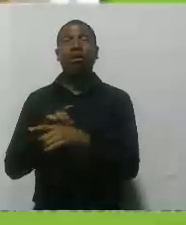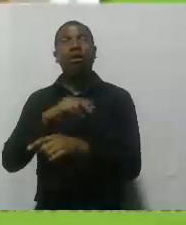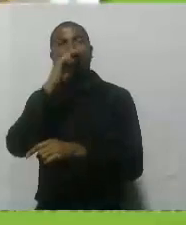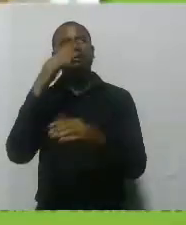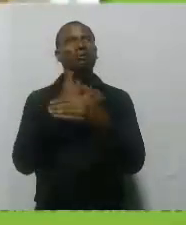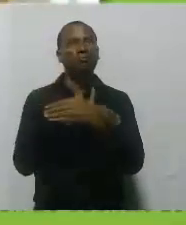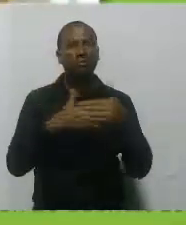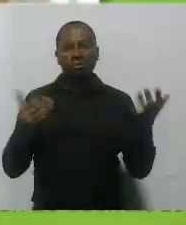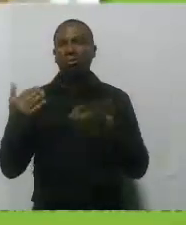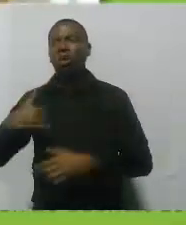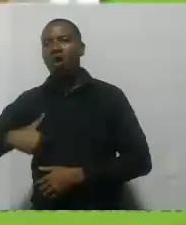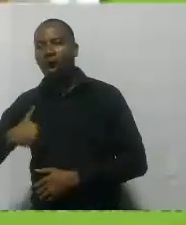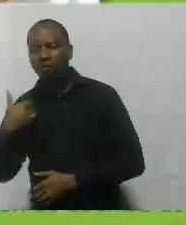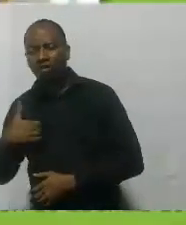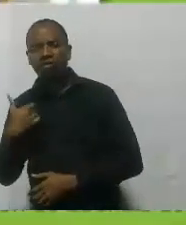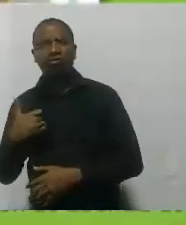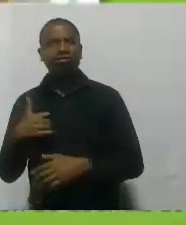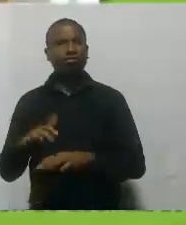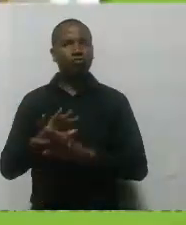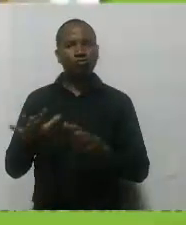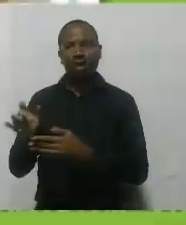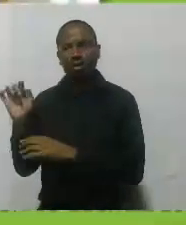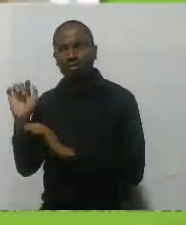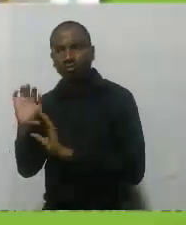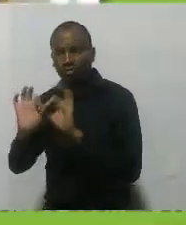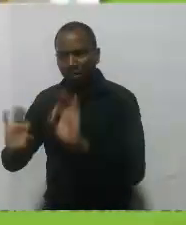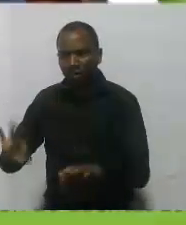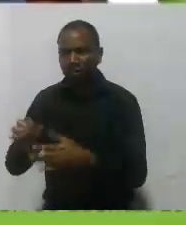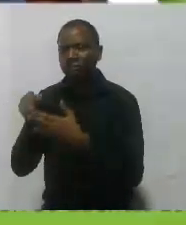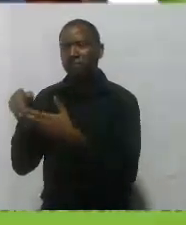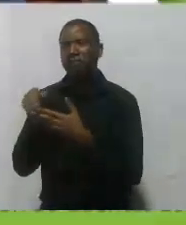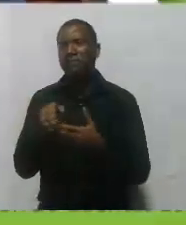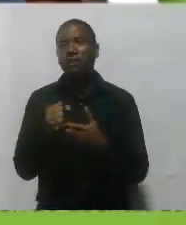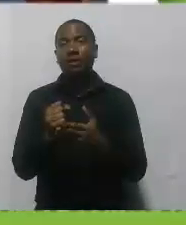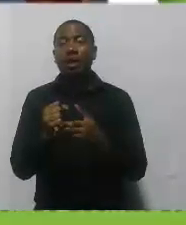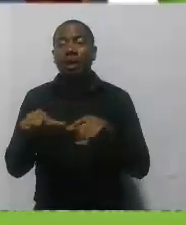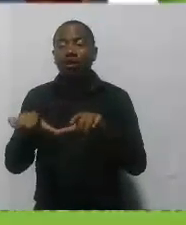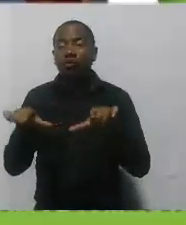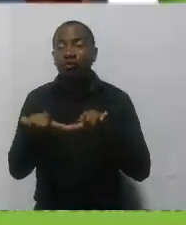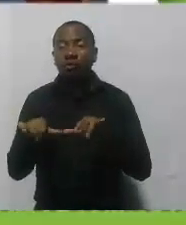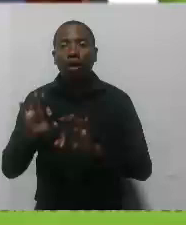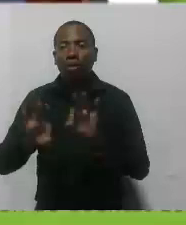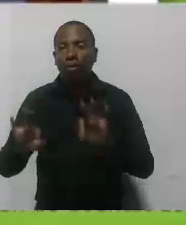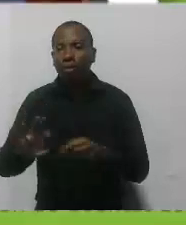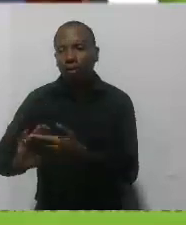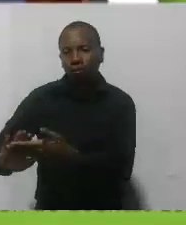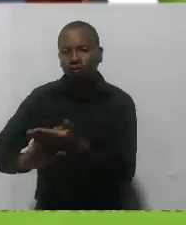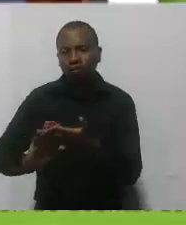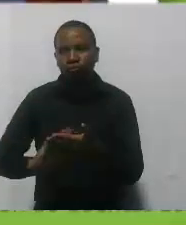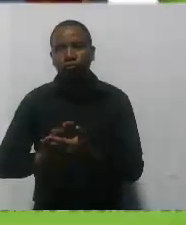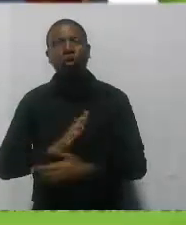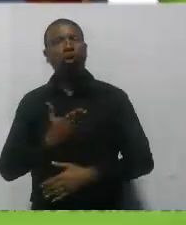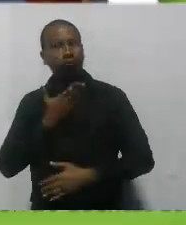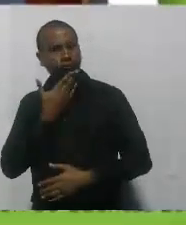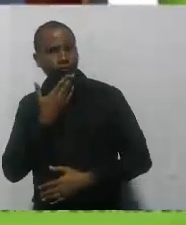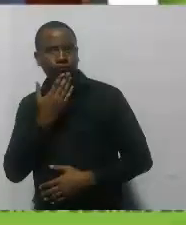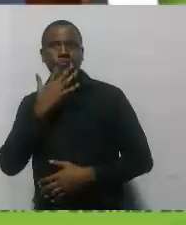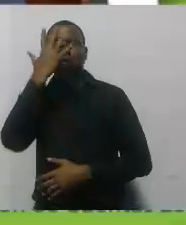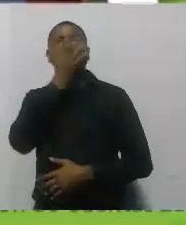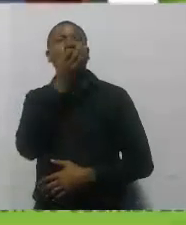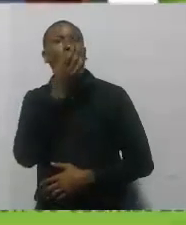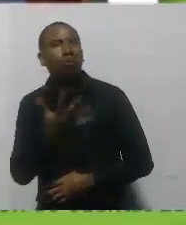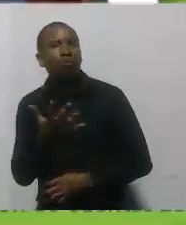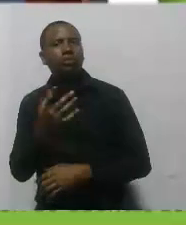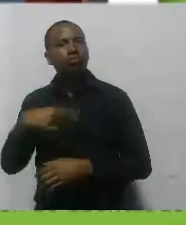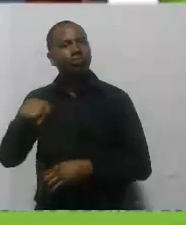adolescentes que la adecuación de estos centros le permite también tener un espacio cómodo, bonito, donde ellos se sientan